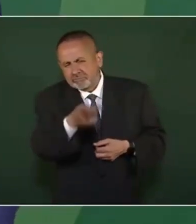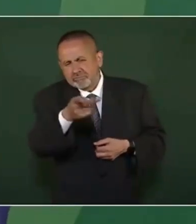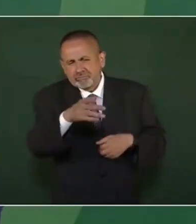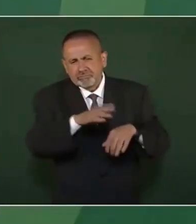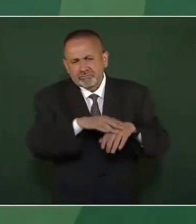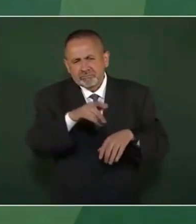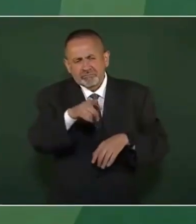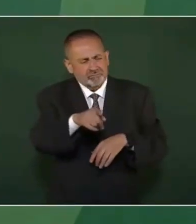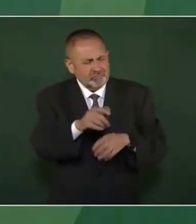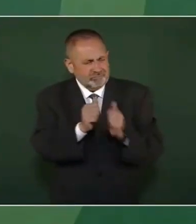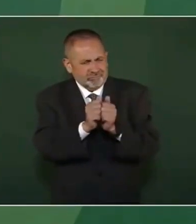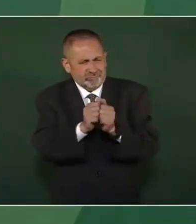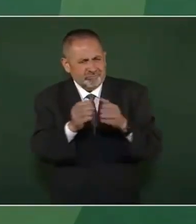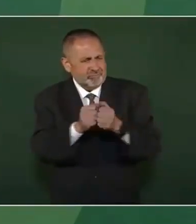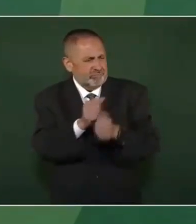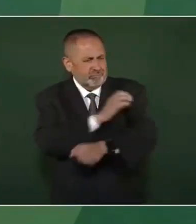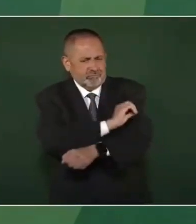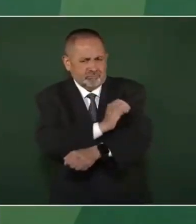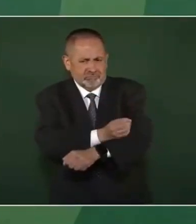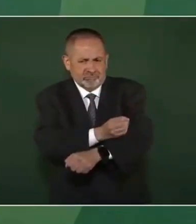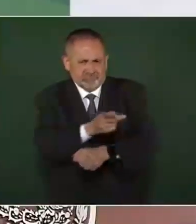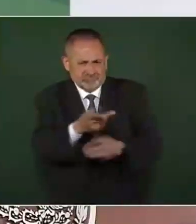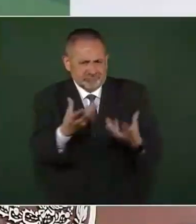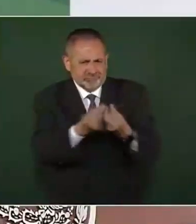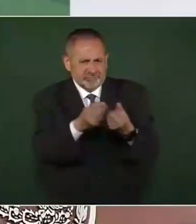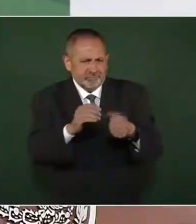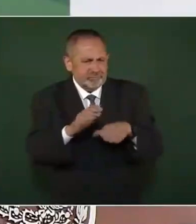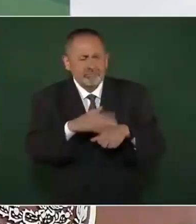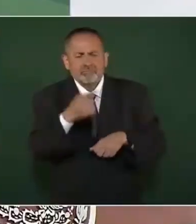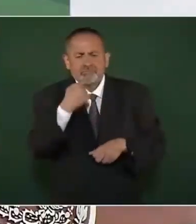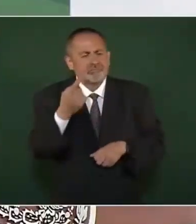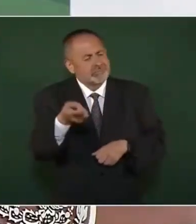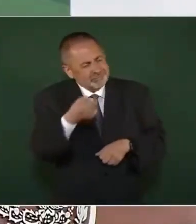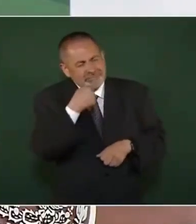que es tan cercano a Obregón, usted que es tan cercano a ¿por qué no?